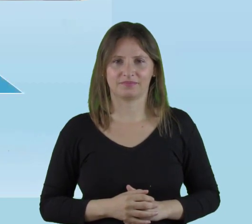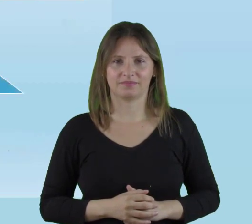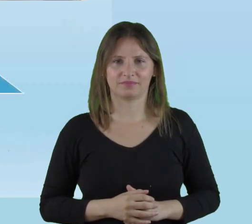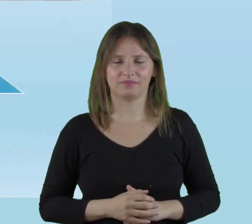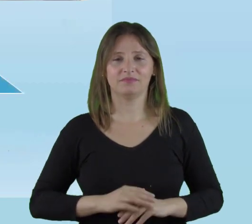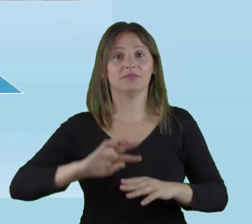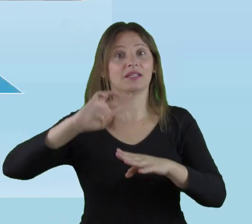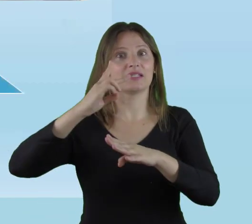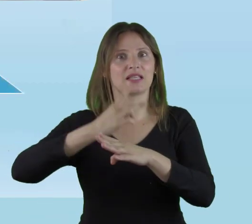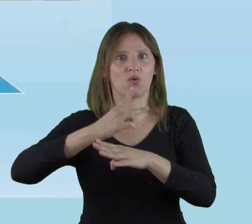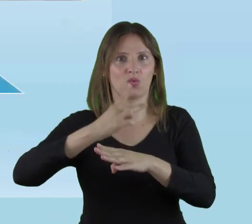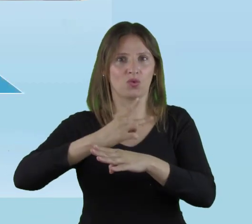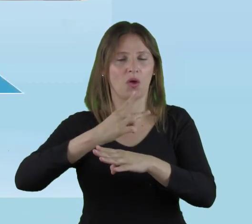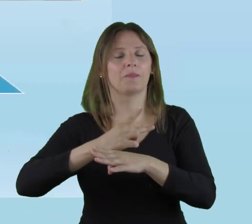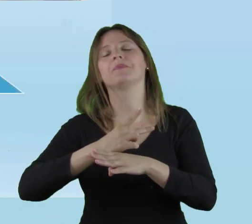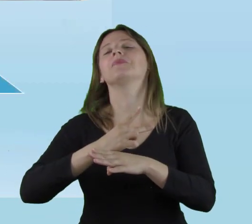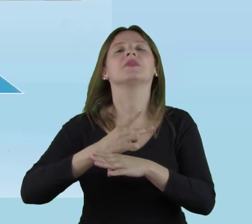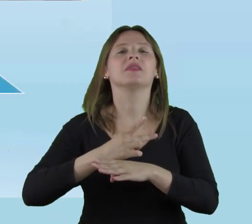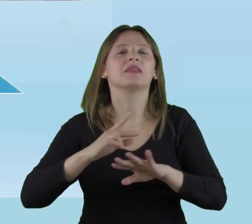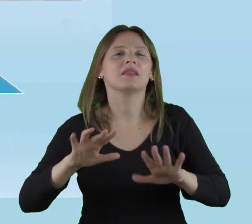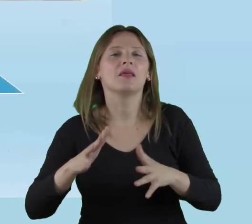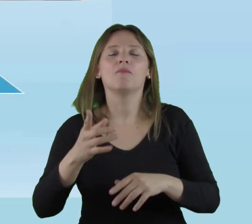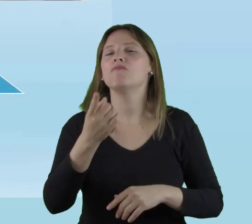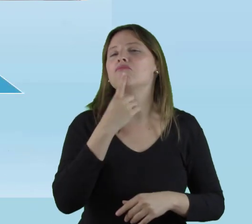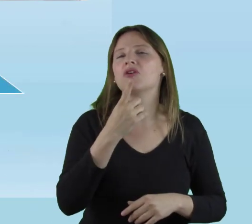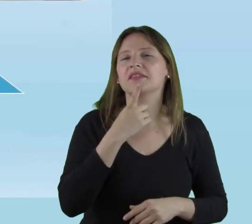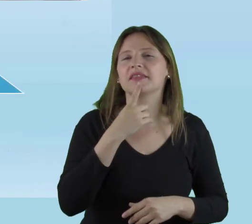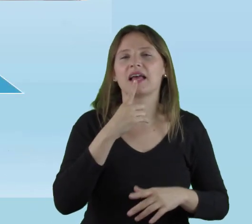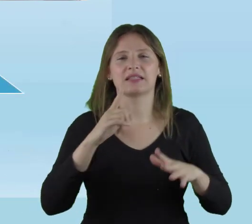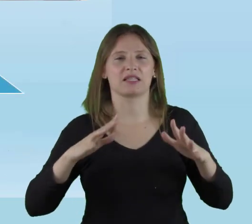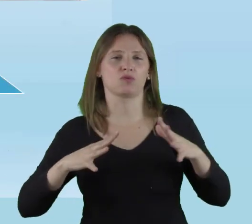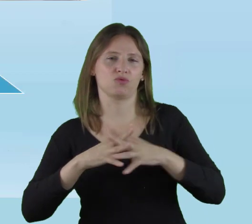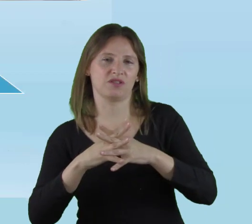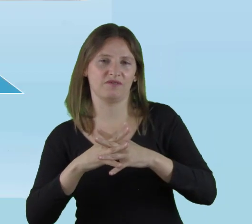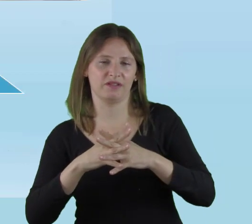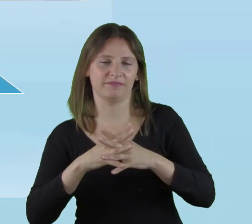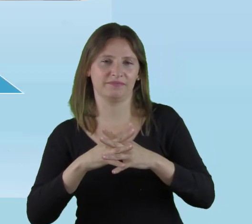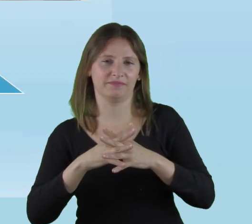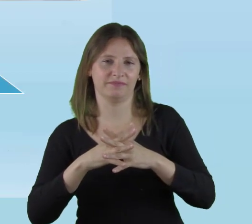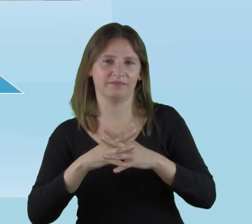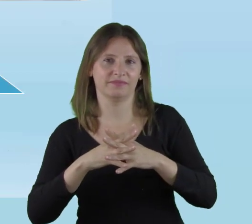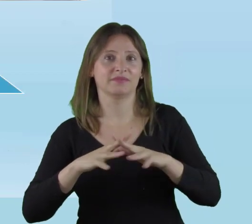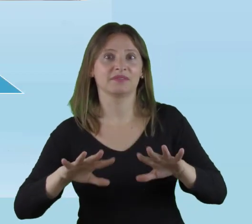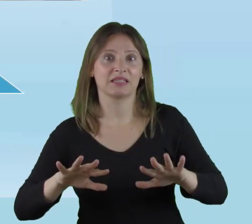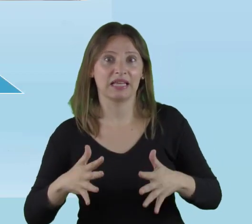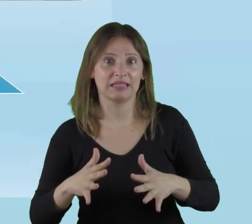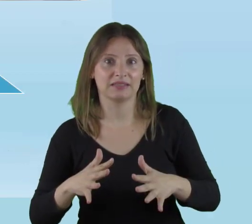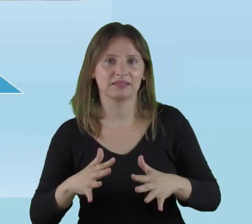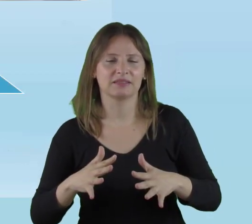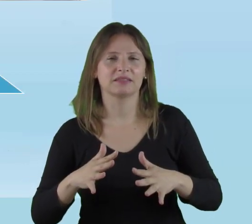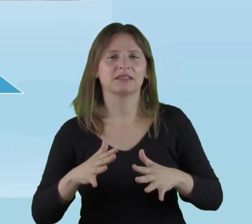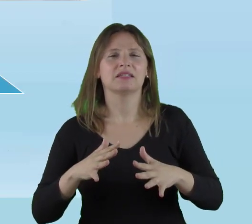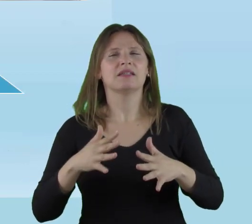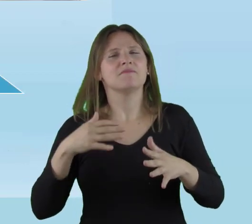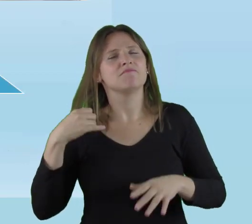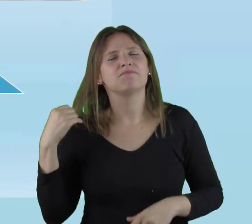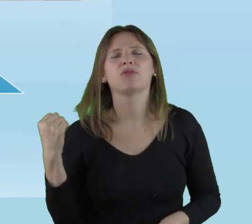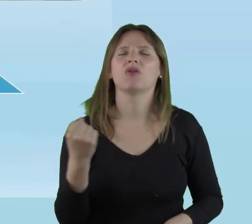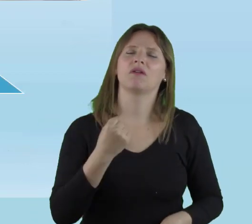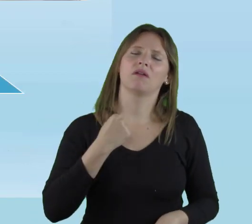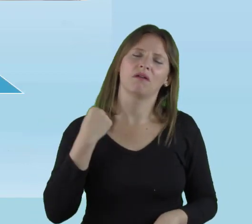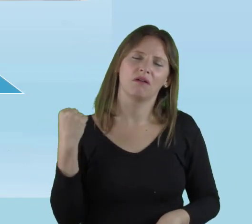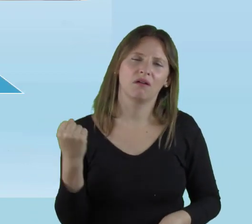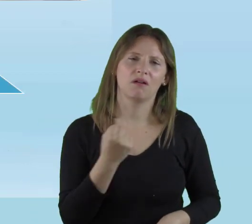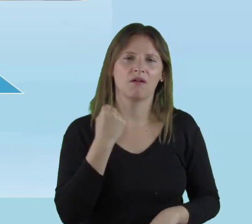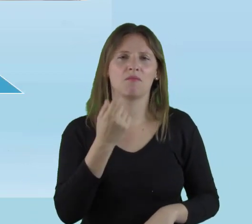En el segundo punto tenemos las políticas inclusivas, que es la parte